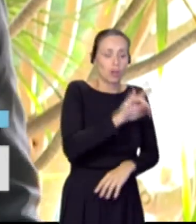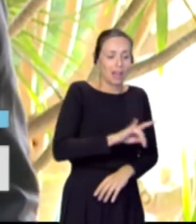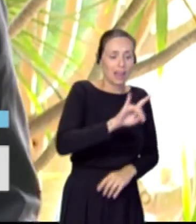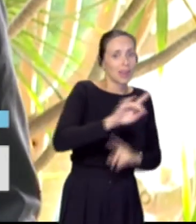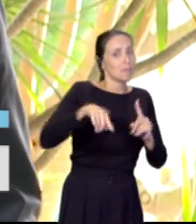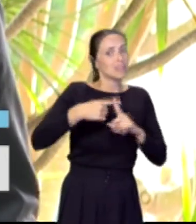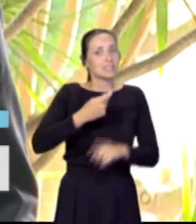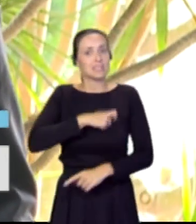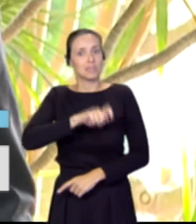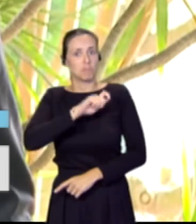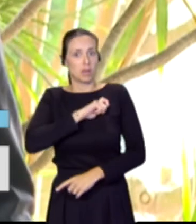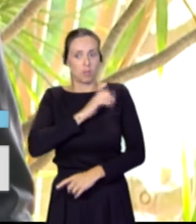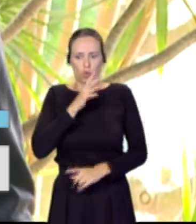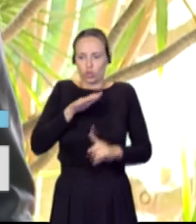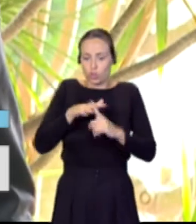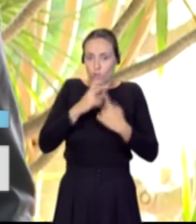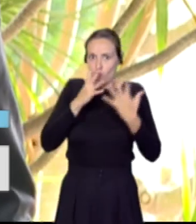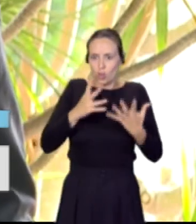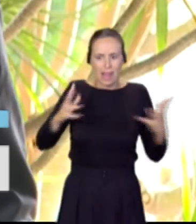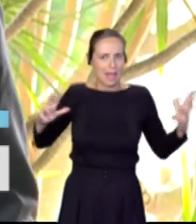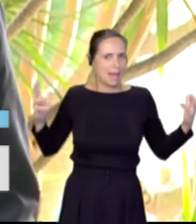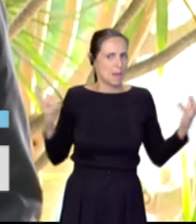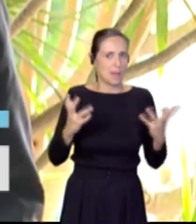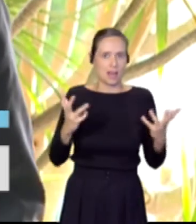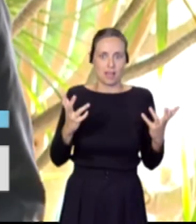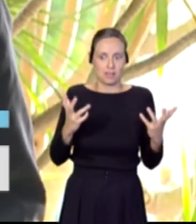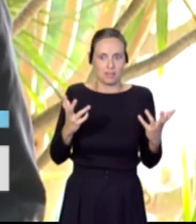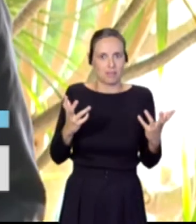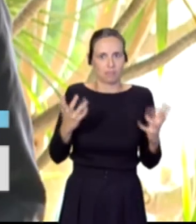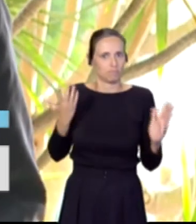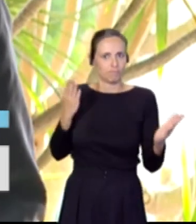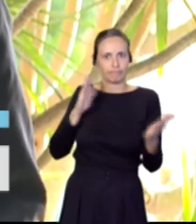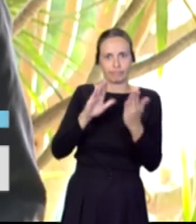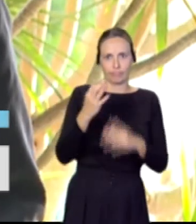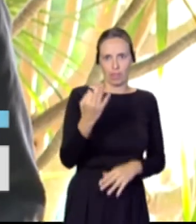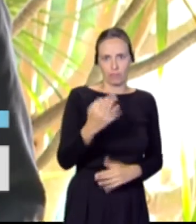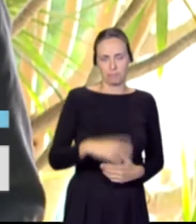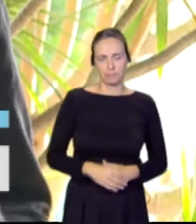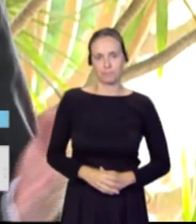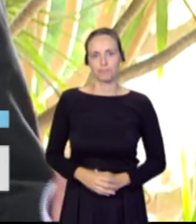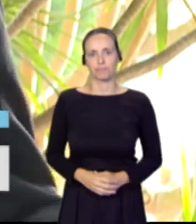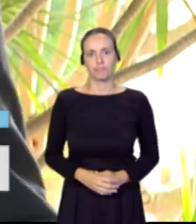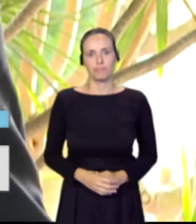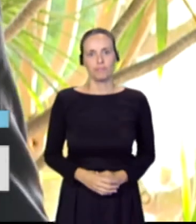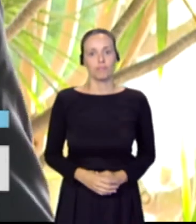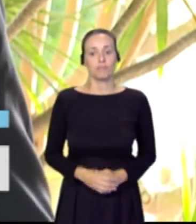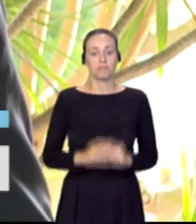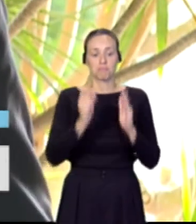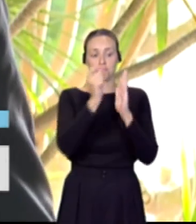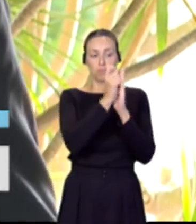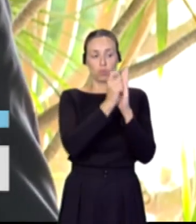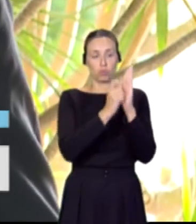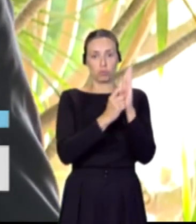frente a la situación de emergencia en la que nos afrontamos. Estos cinco puntos